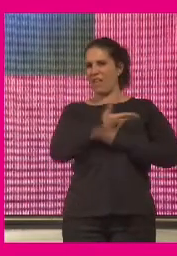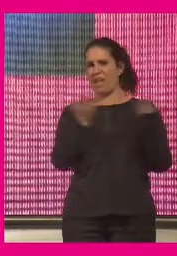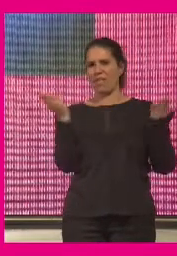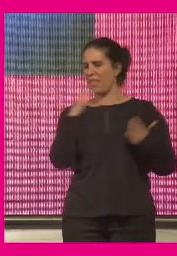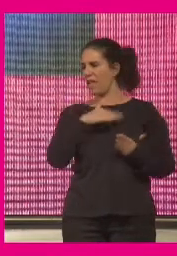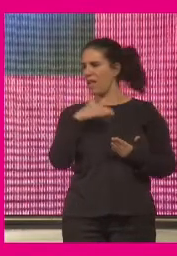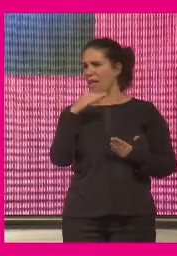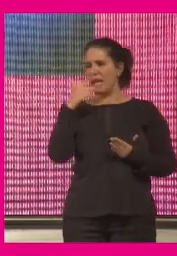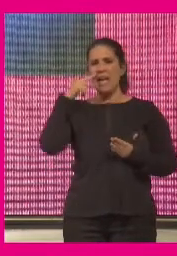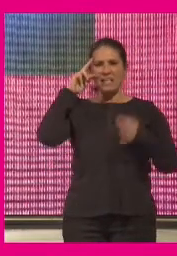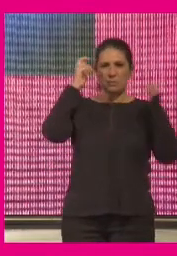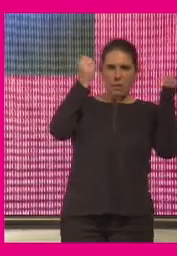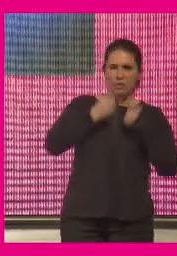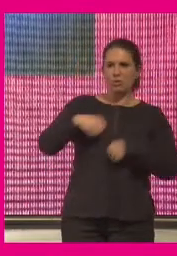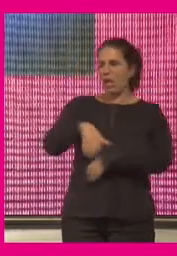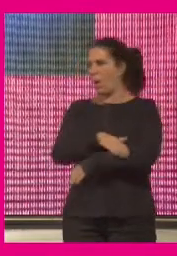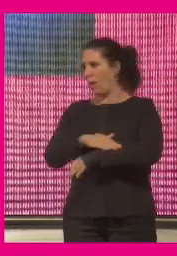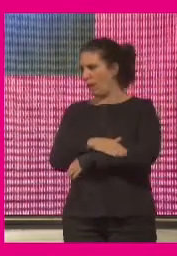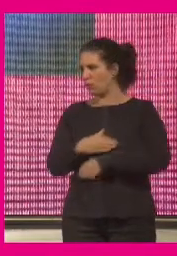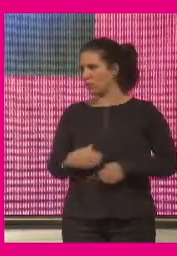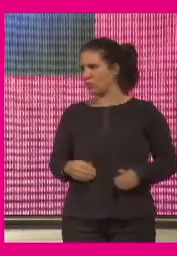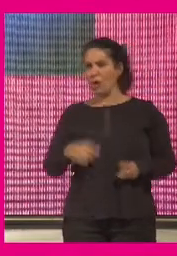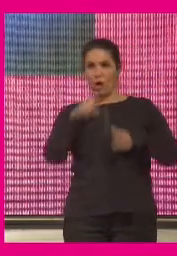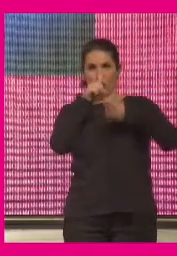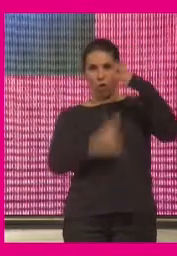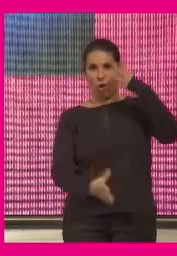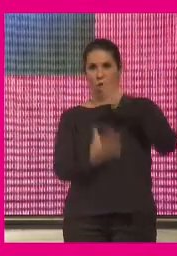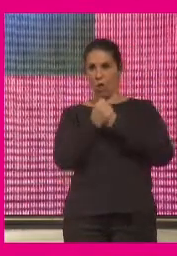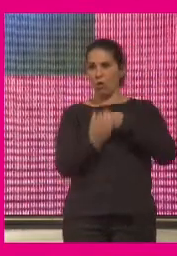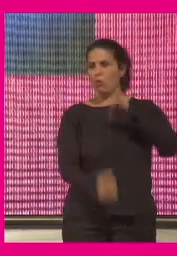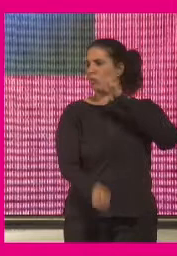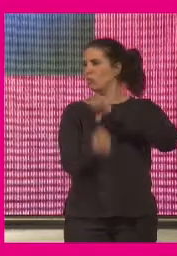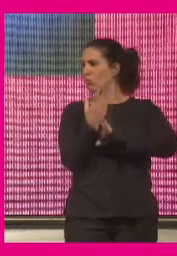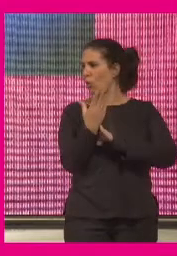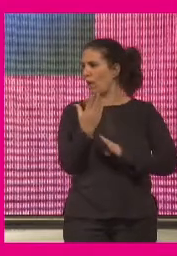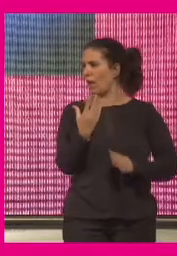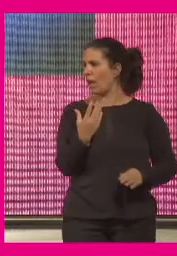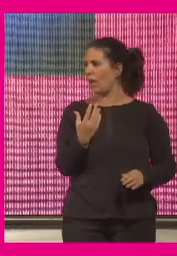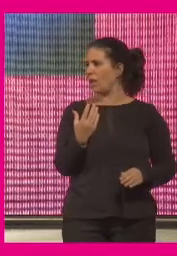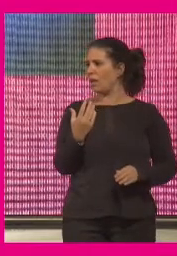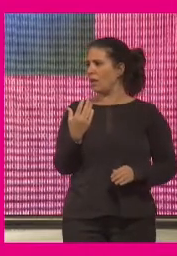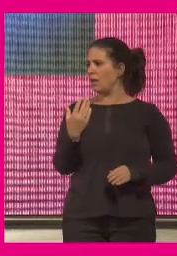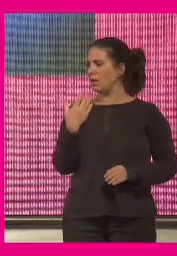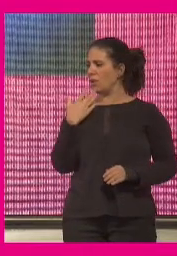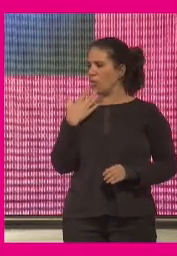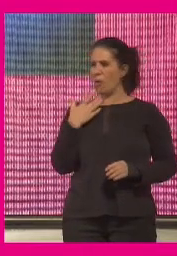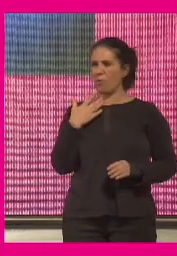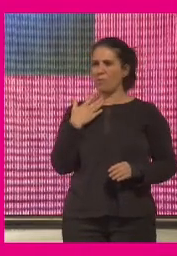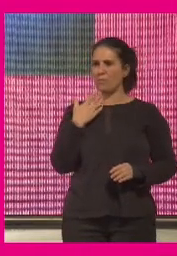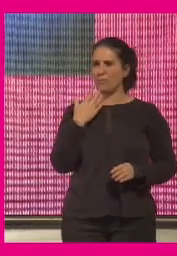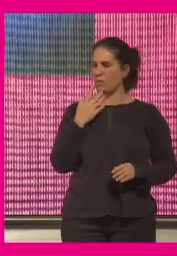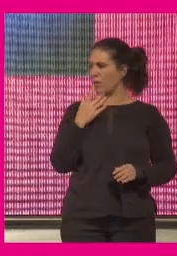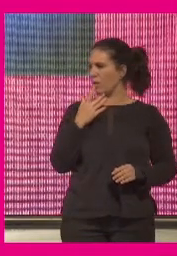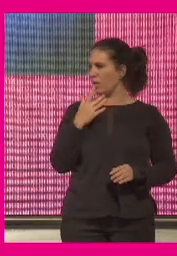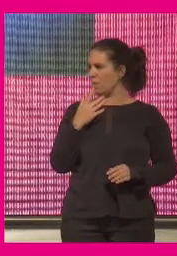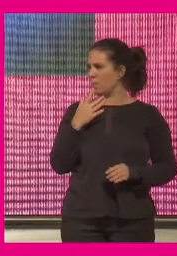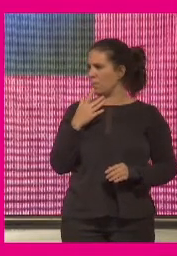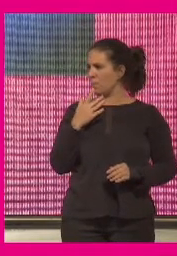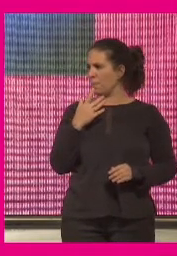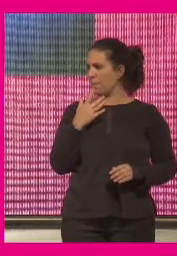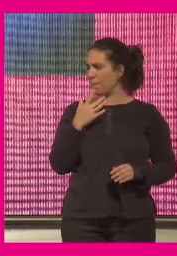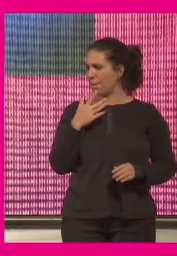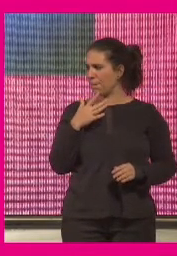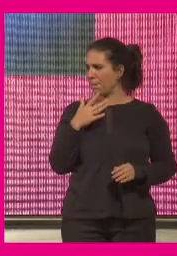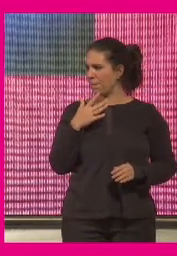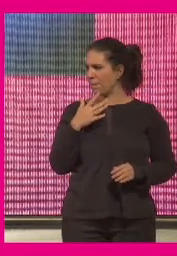expertos y hacia los gobiernos todo esto en una cultura posverdad donde la opinión de Miguel Vita